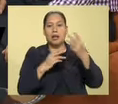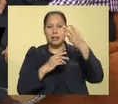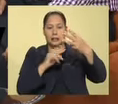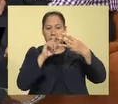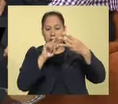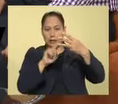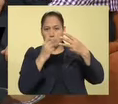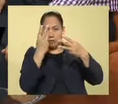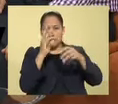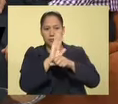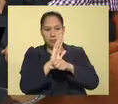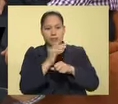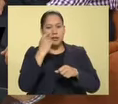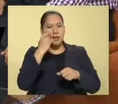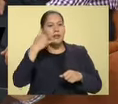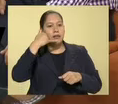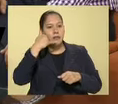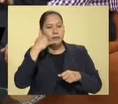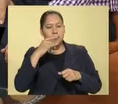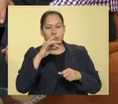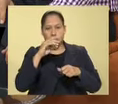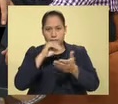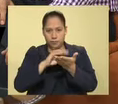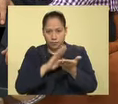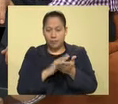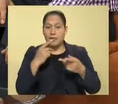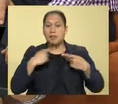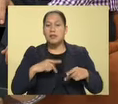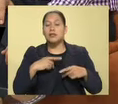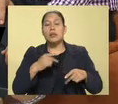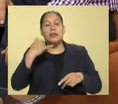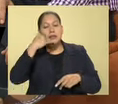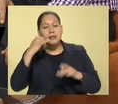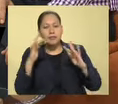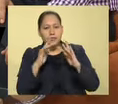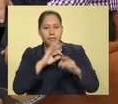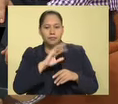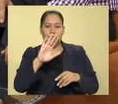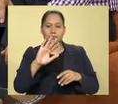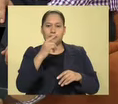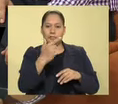tres. Tenemos tres, ver, les doy los teléfonos, por favor, apunte a las tres primeras personas que llamen.